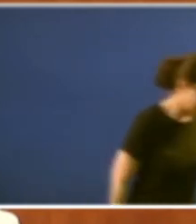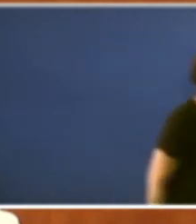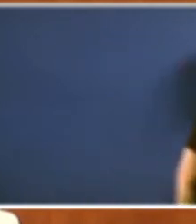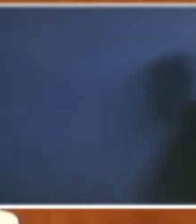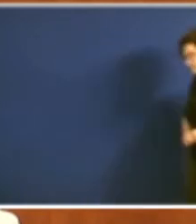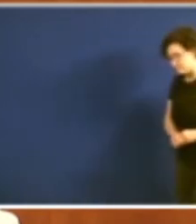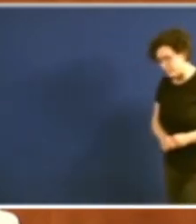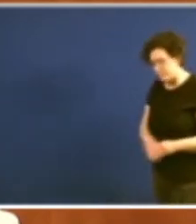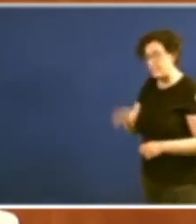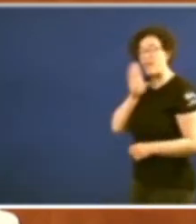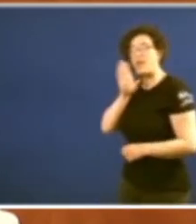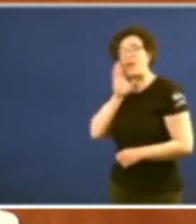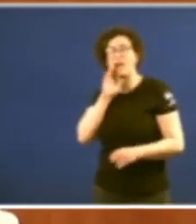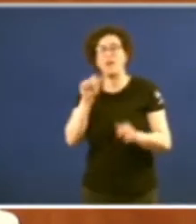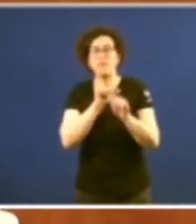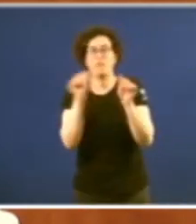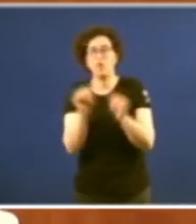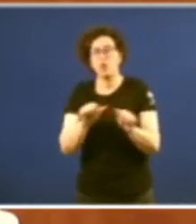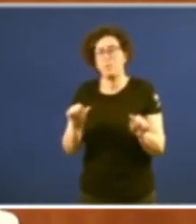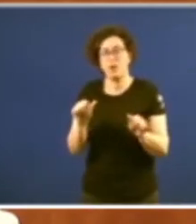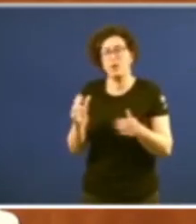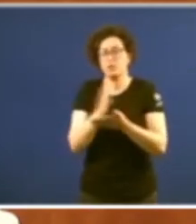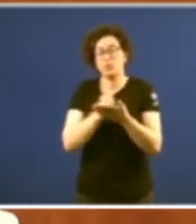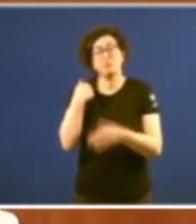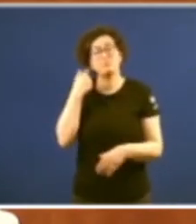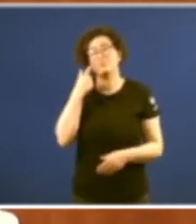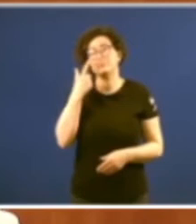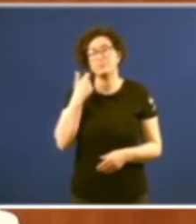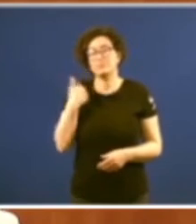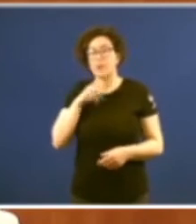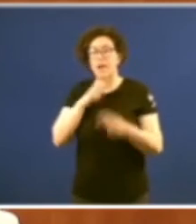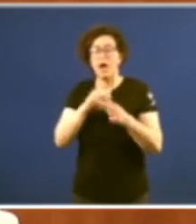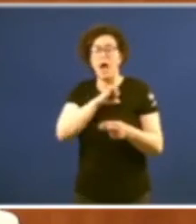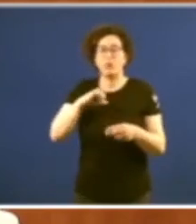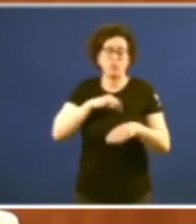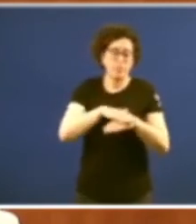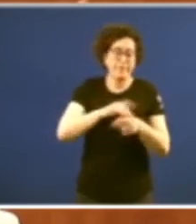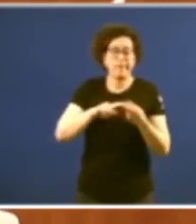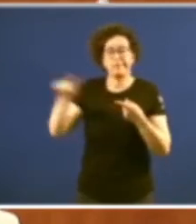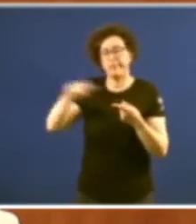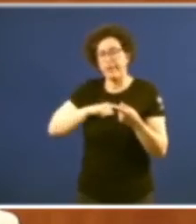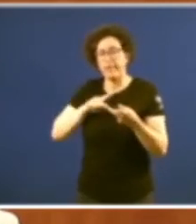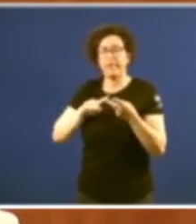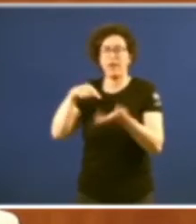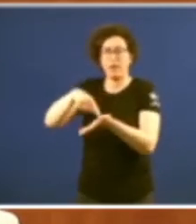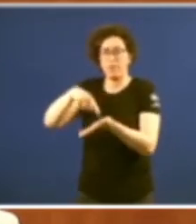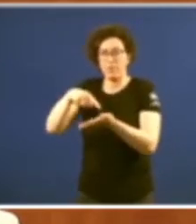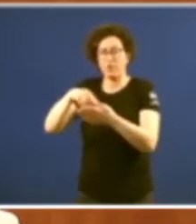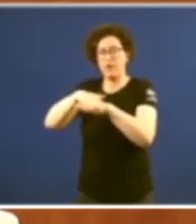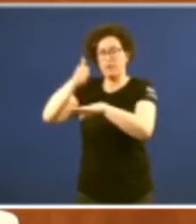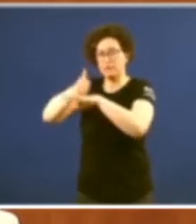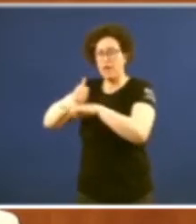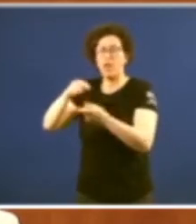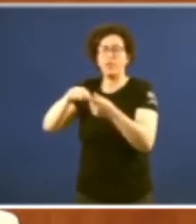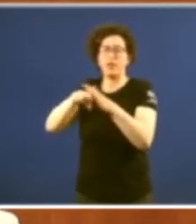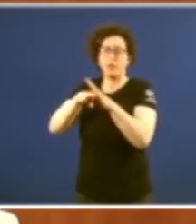De ese mismo xeito nos acostumamos todos a escutar falar de autogoverno de transferencias de reclamación de Estado de recursos de de